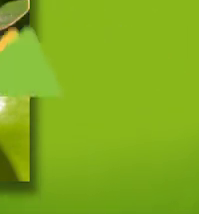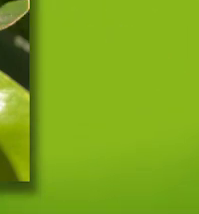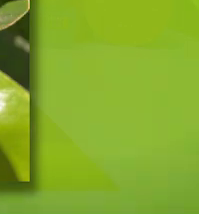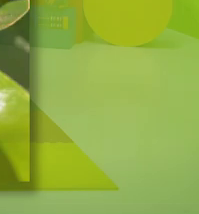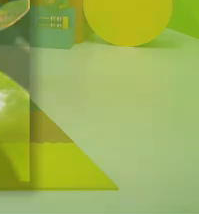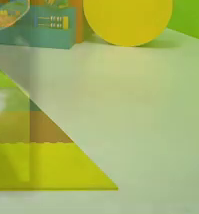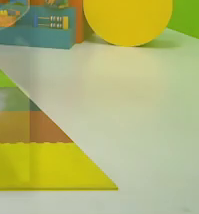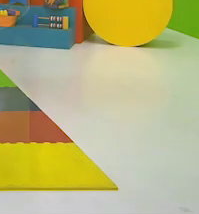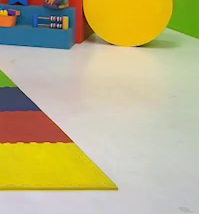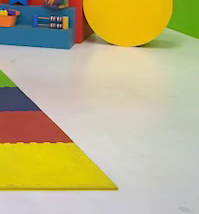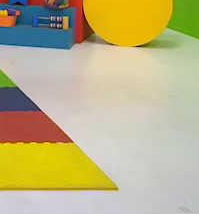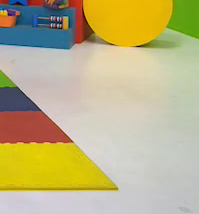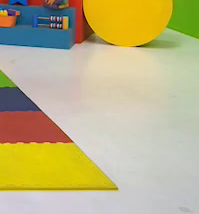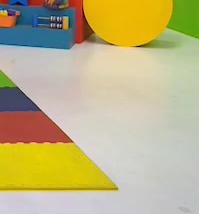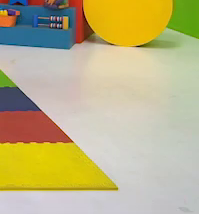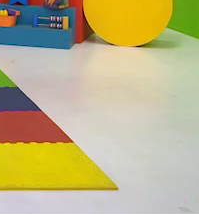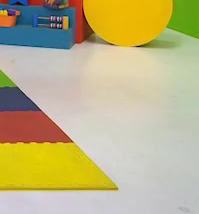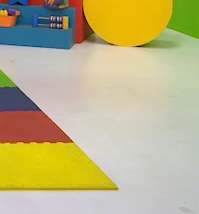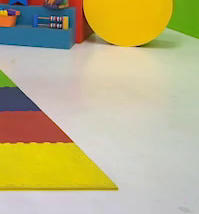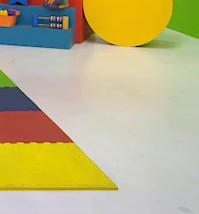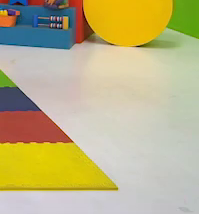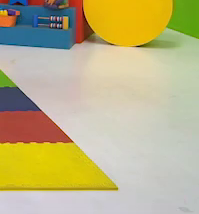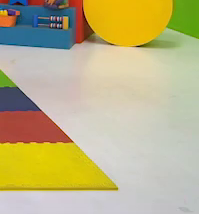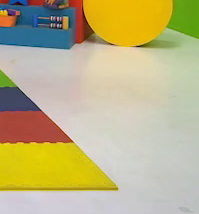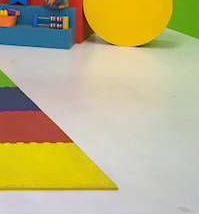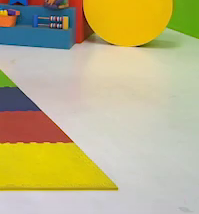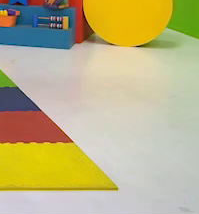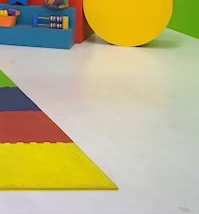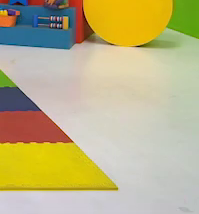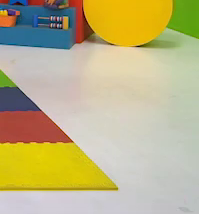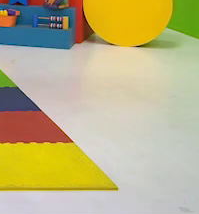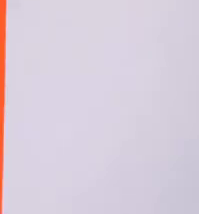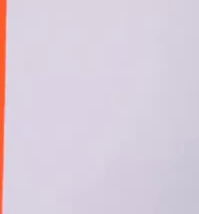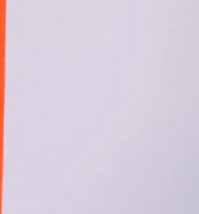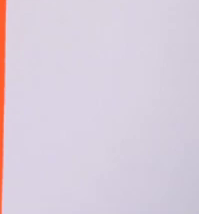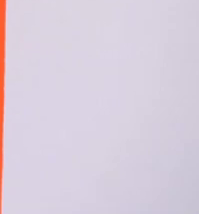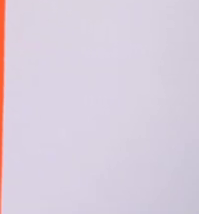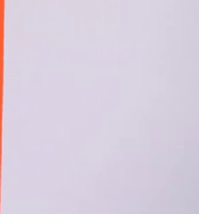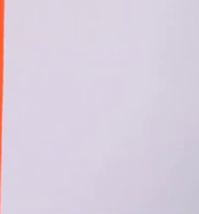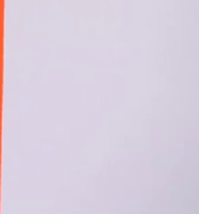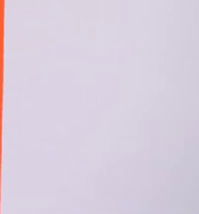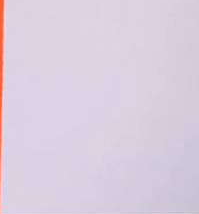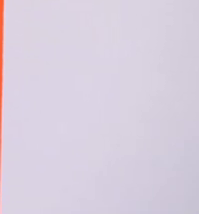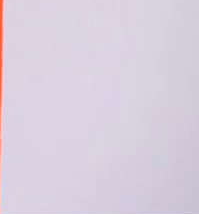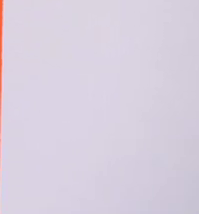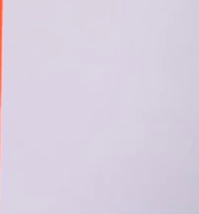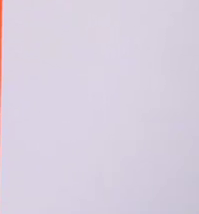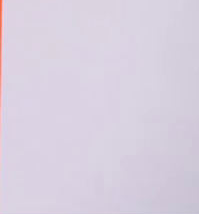su tronco. El tronco del mandarino está aquí.